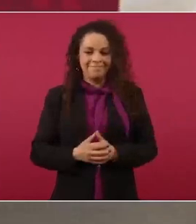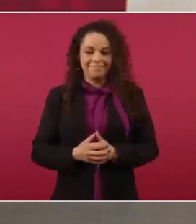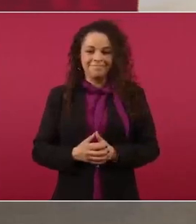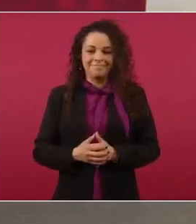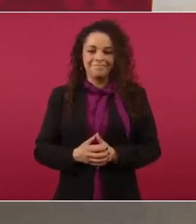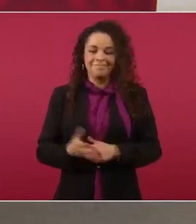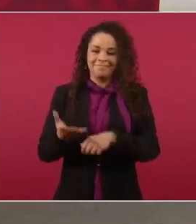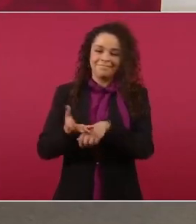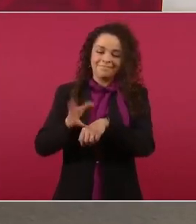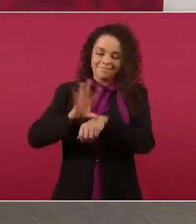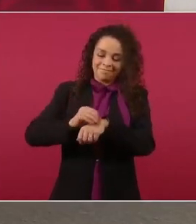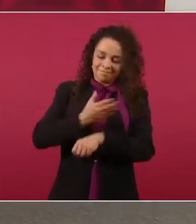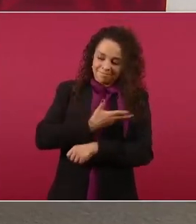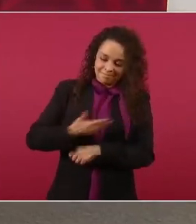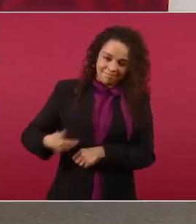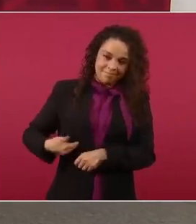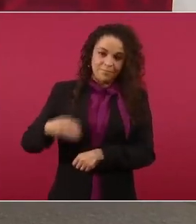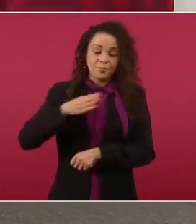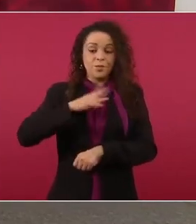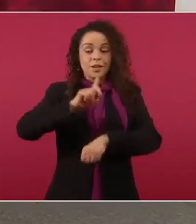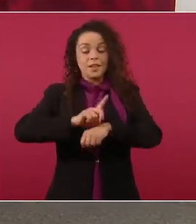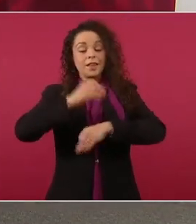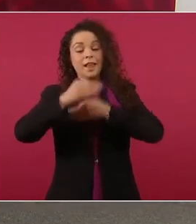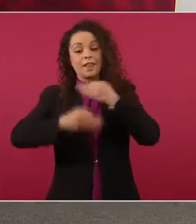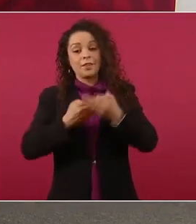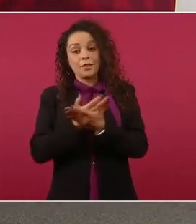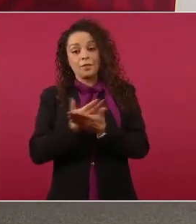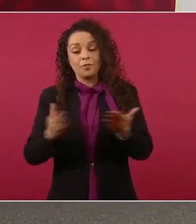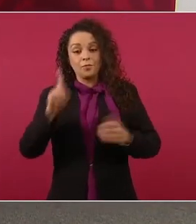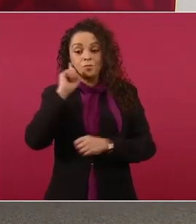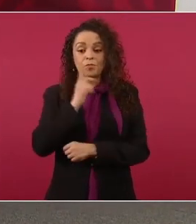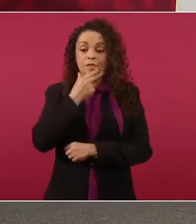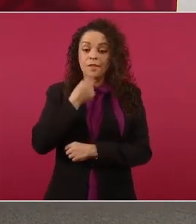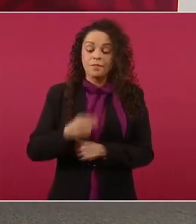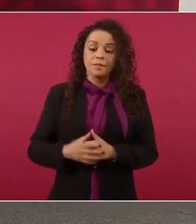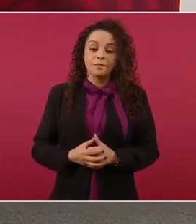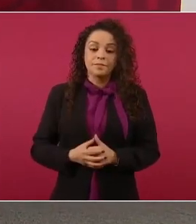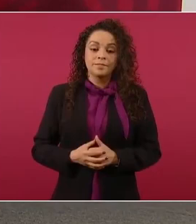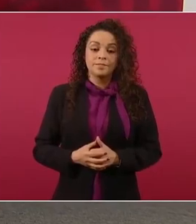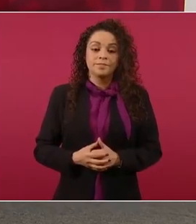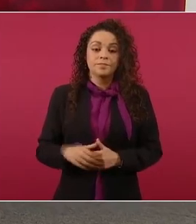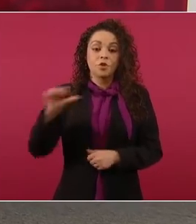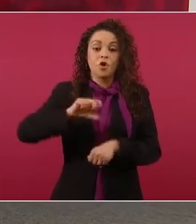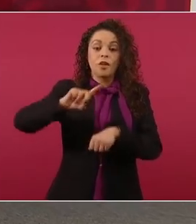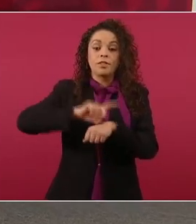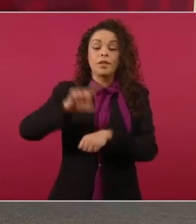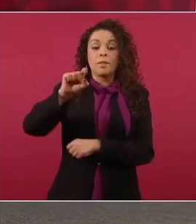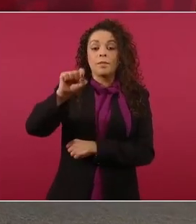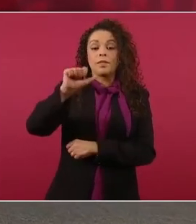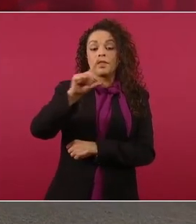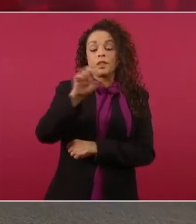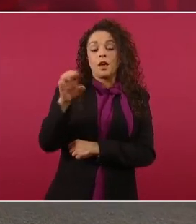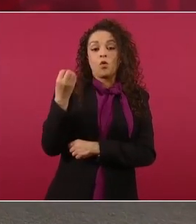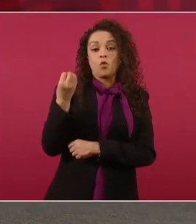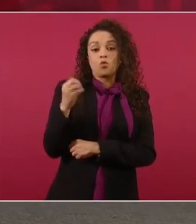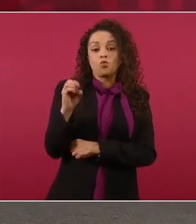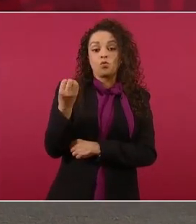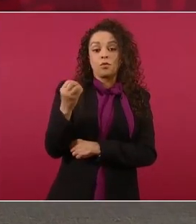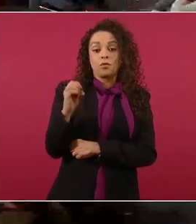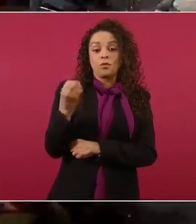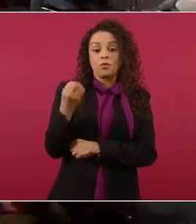Con su permiso, señor presidente. Buenos días a todas y a todos. Hoy es 26 de octubre y esta es